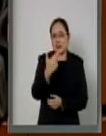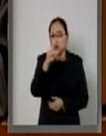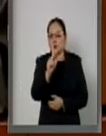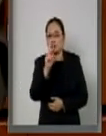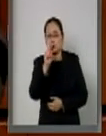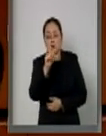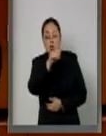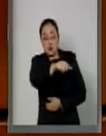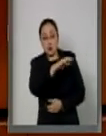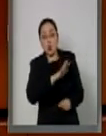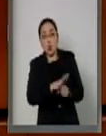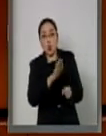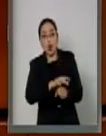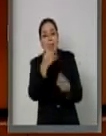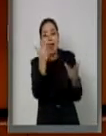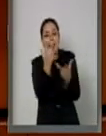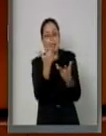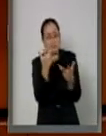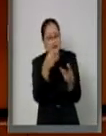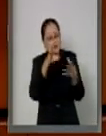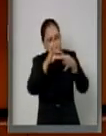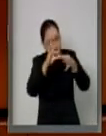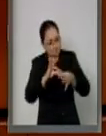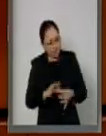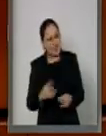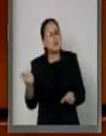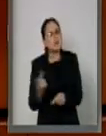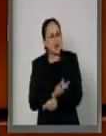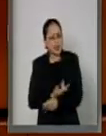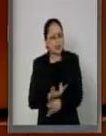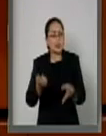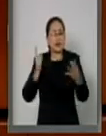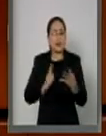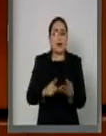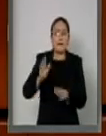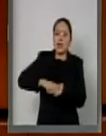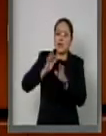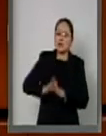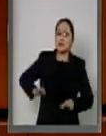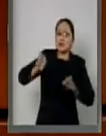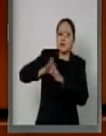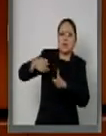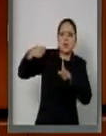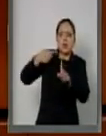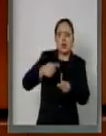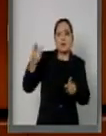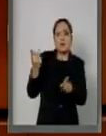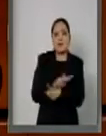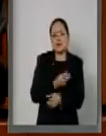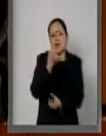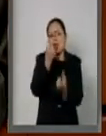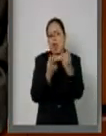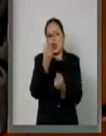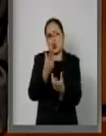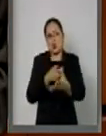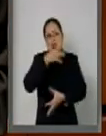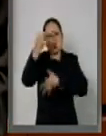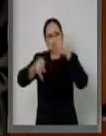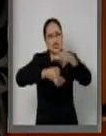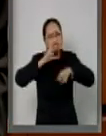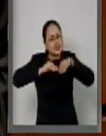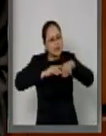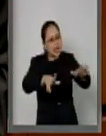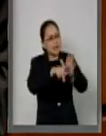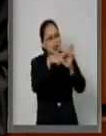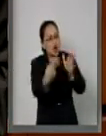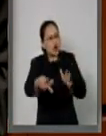usted encabece en ayuda de la población afectada y, en particular, a raíz de algunas notas que han salido en los